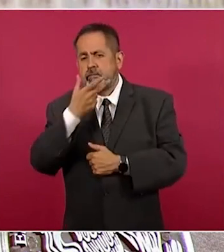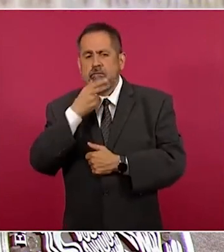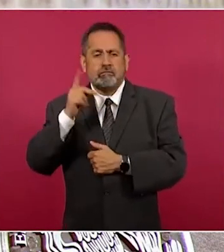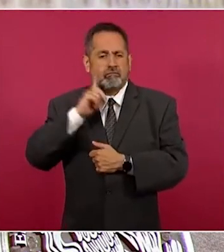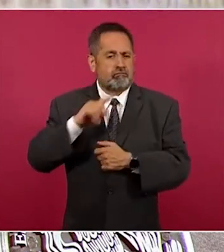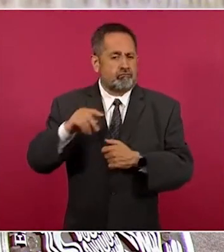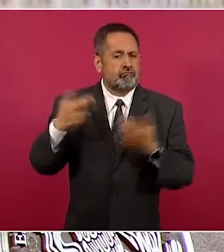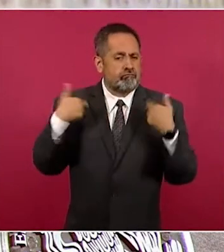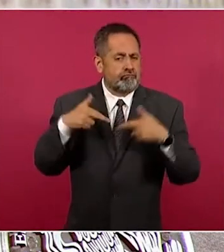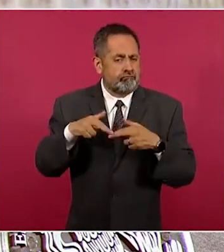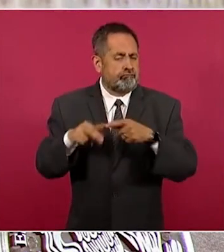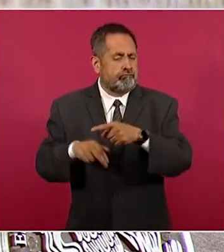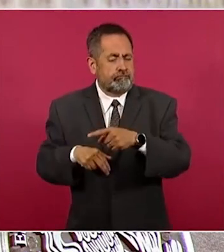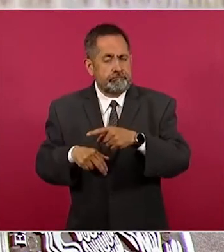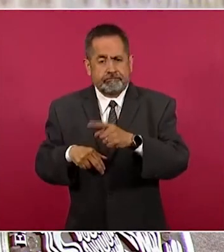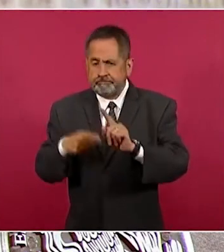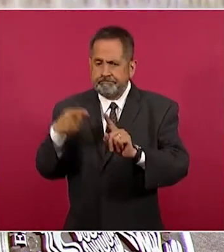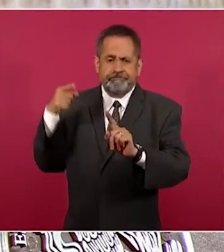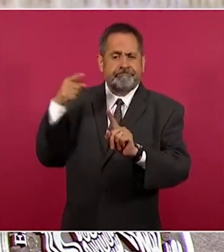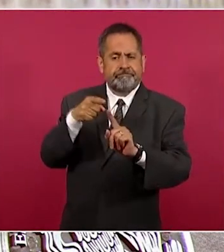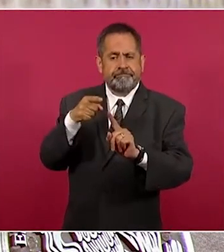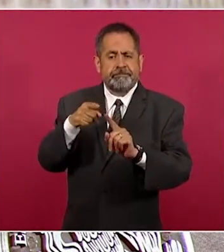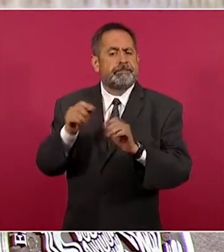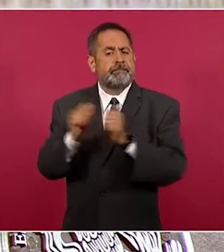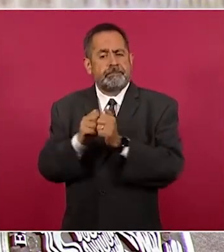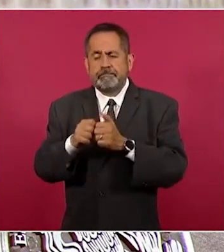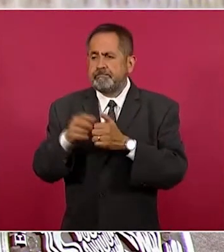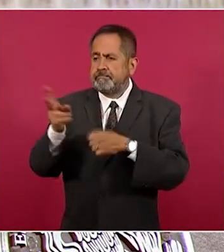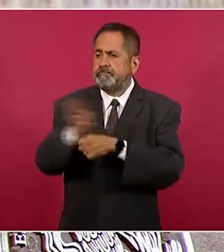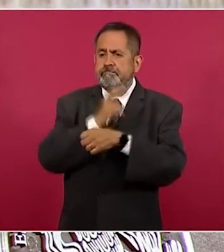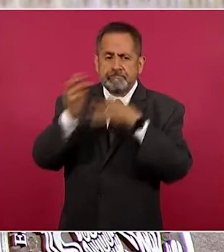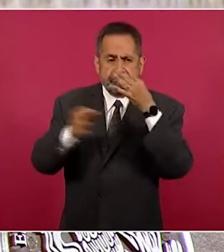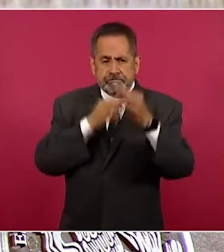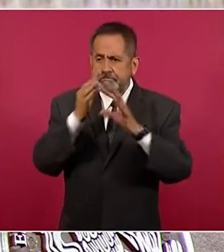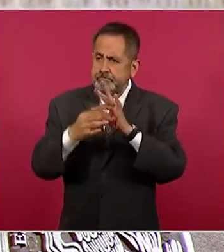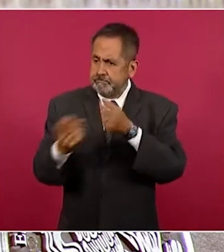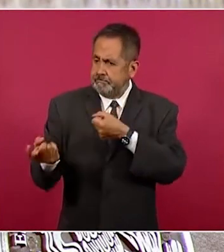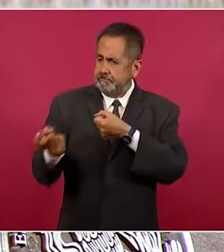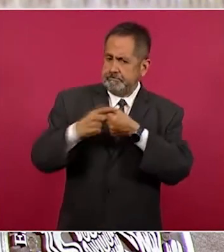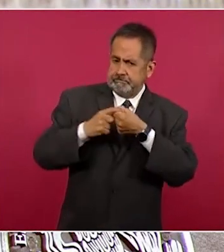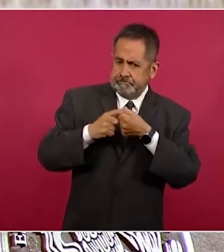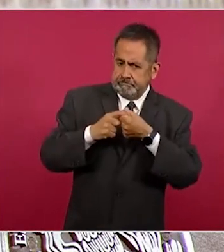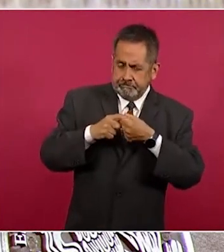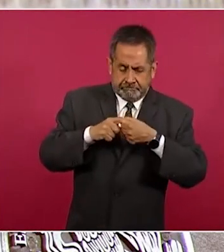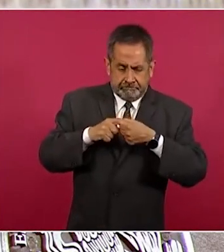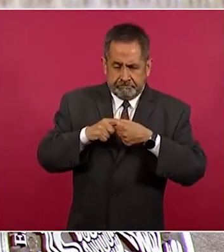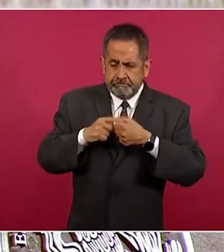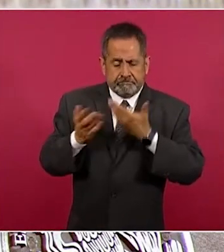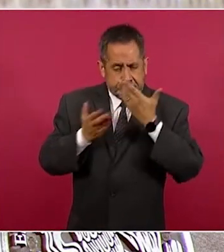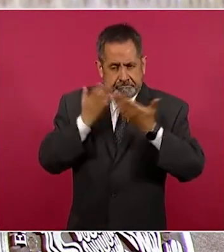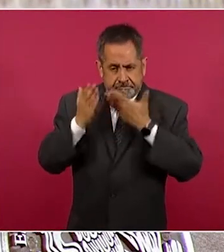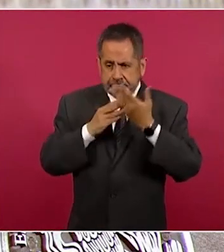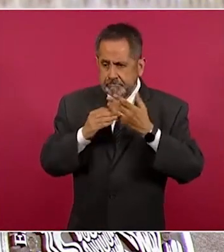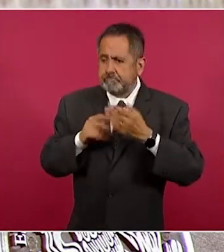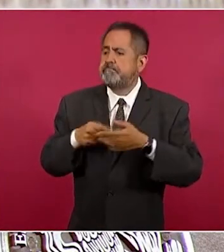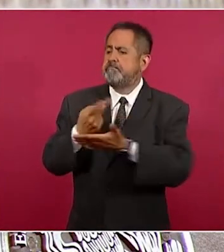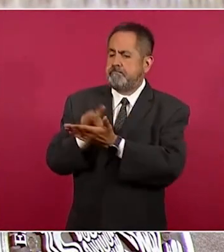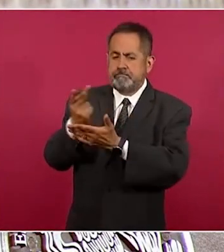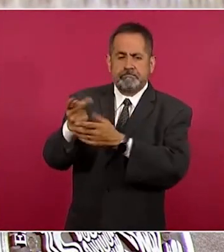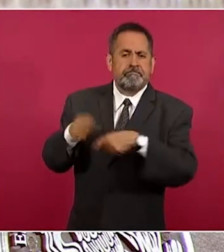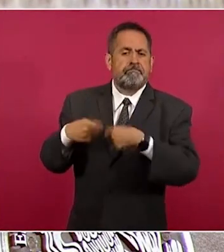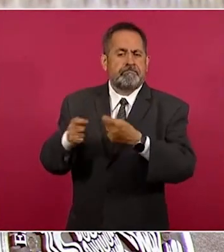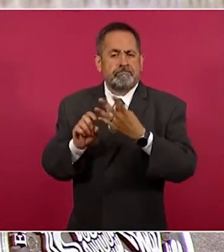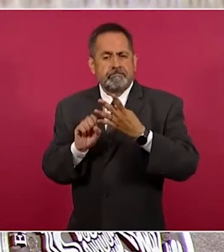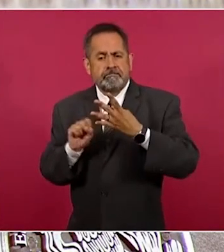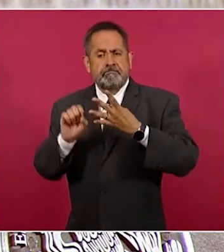más bien ejecutarlos en obras públicas, en ayudar a la gente. La federalización de las nóminas de